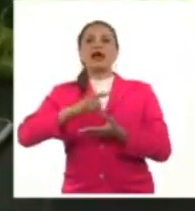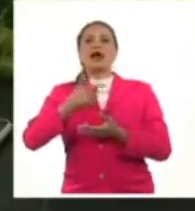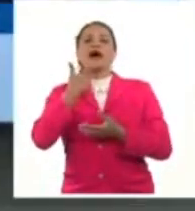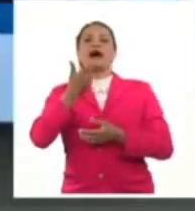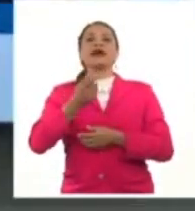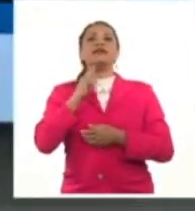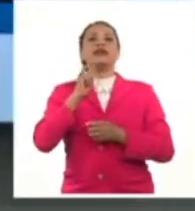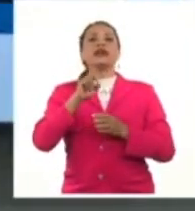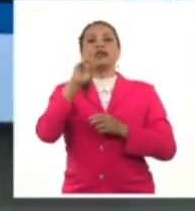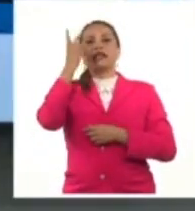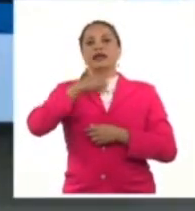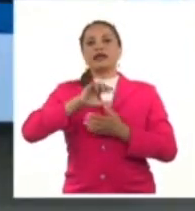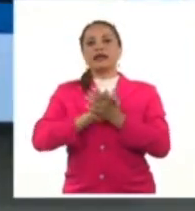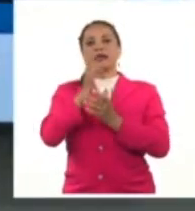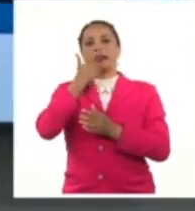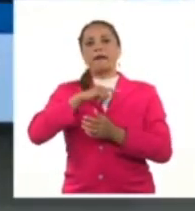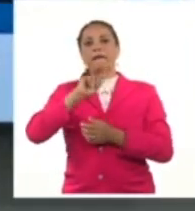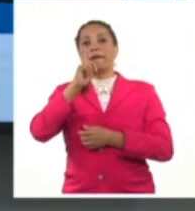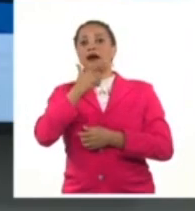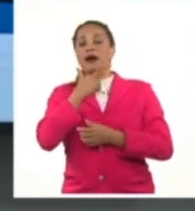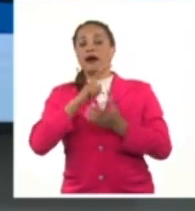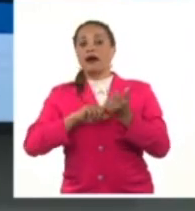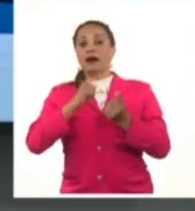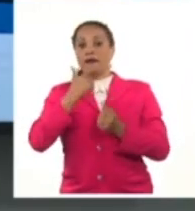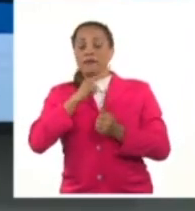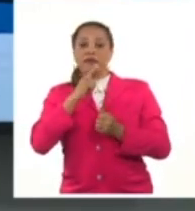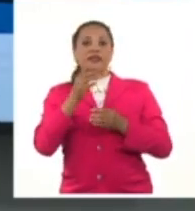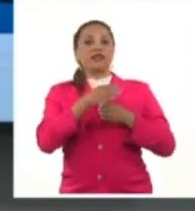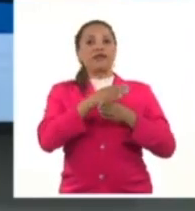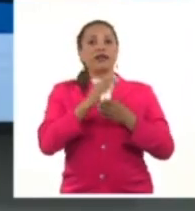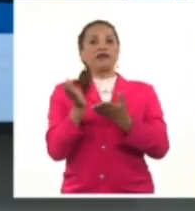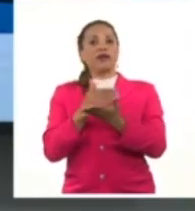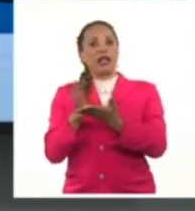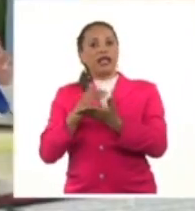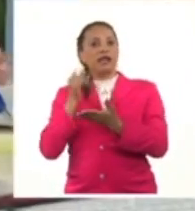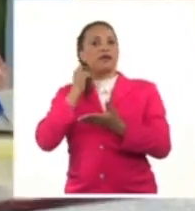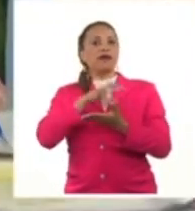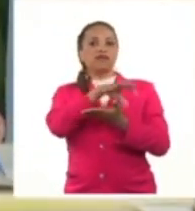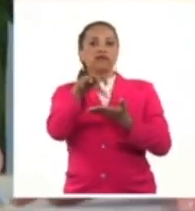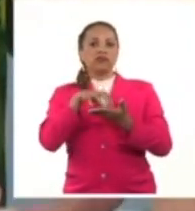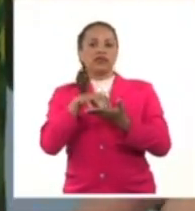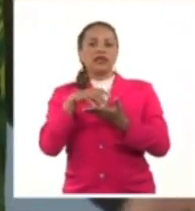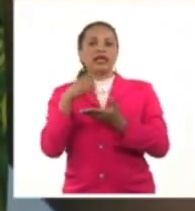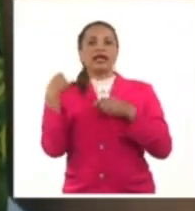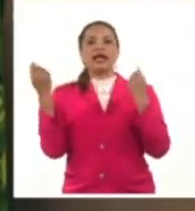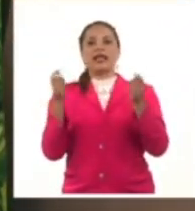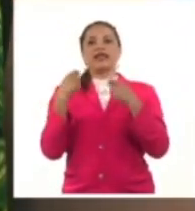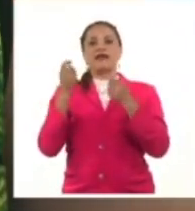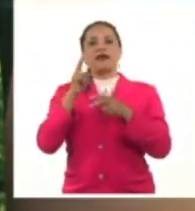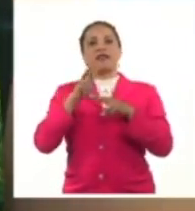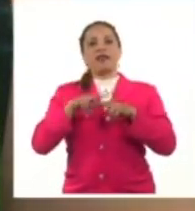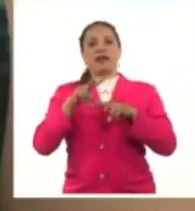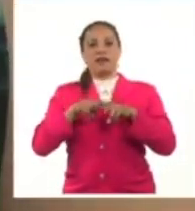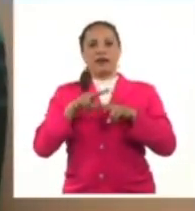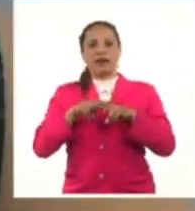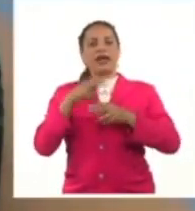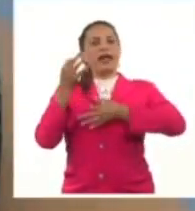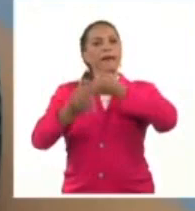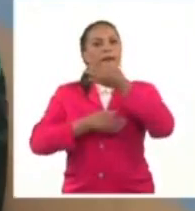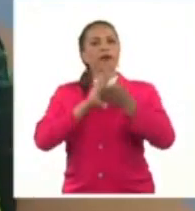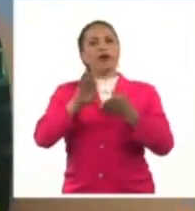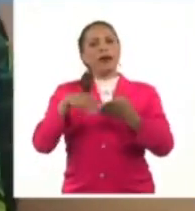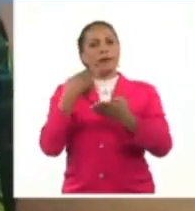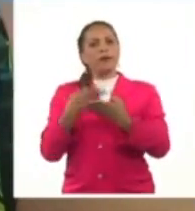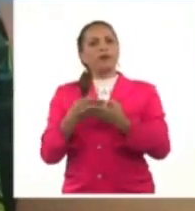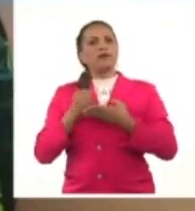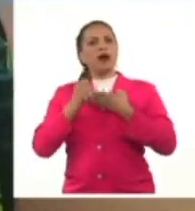la Fiesta de los Libros, el primer encuentro taller de grupos de teatro y el Carnaval de La Habana. Viera Hernández añadió que las propuestas